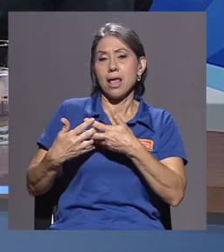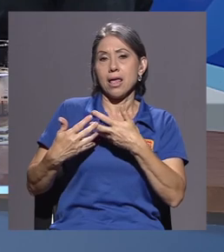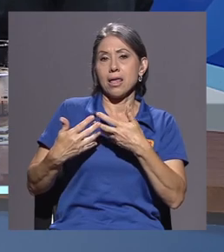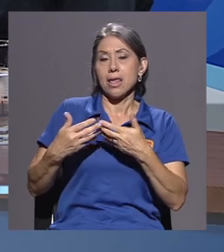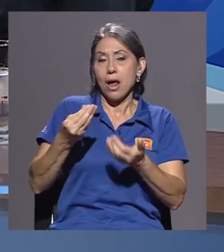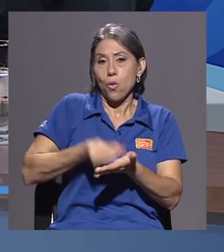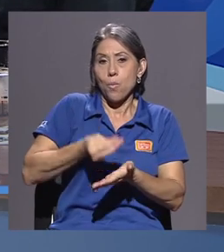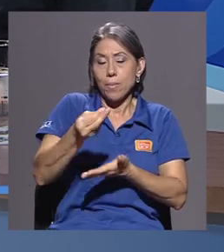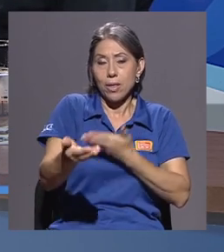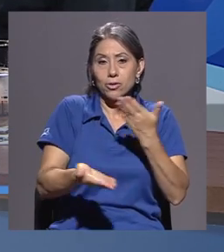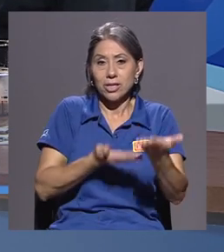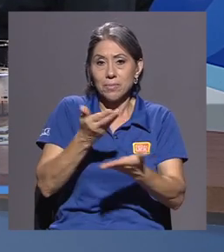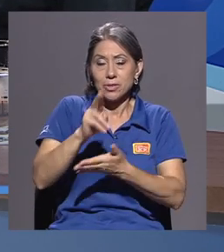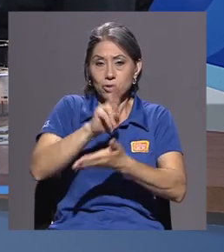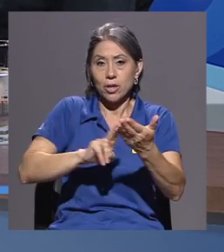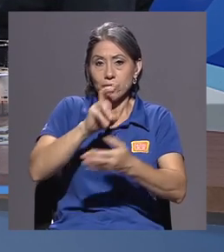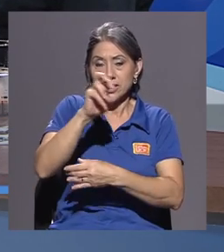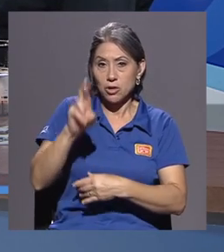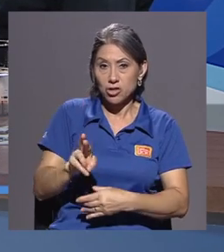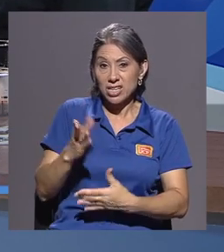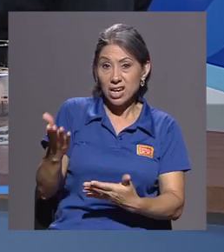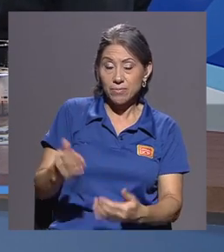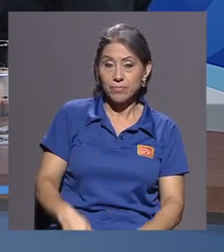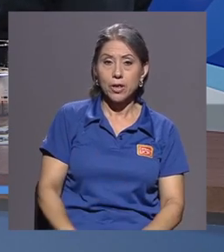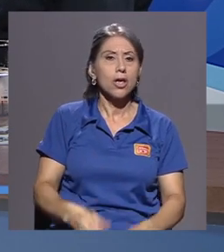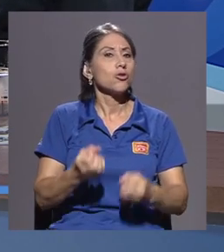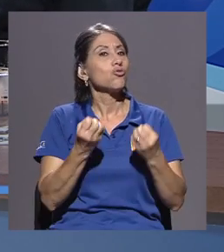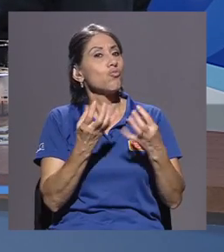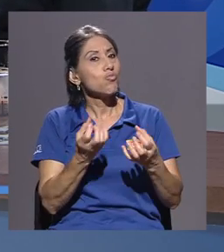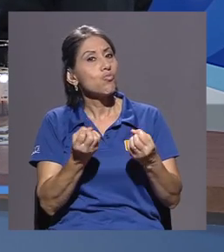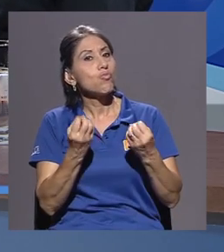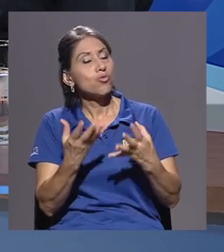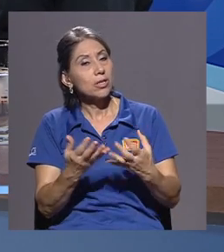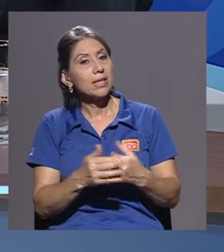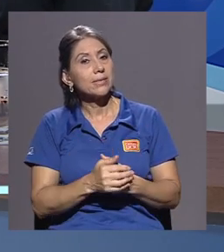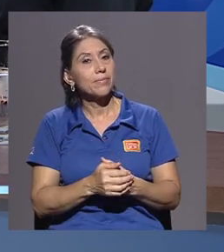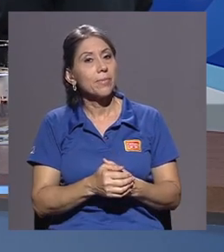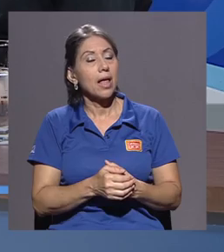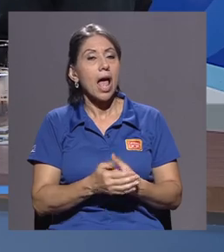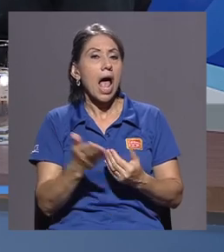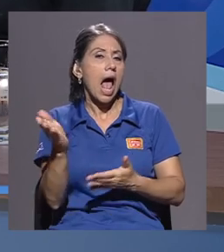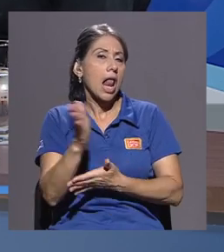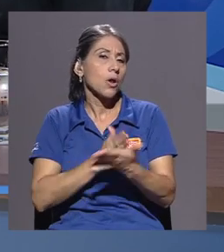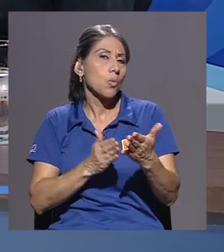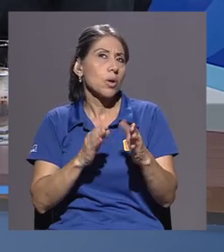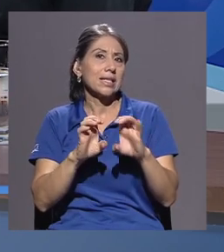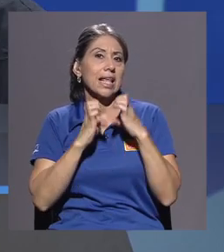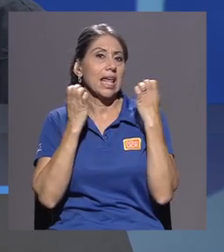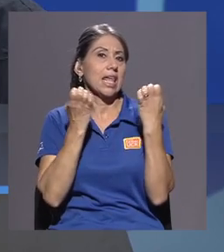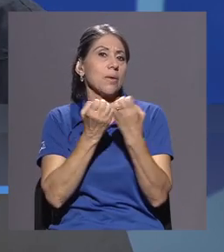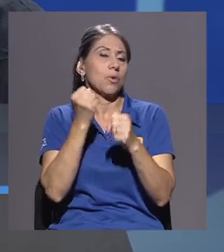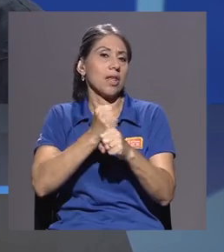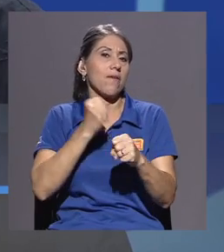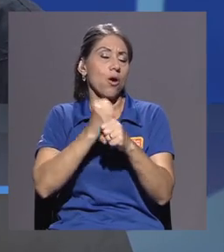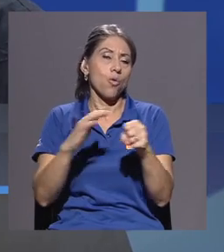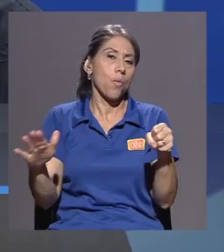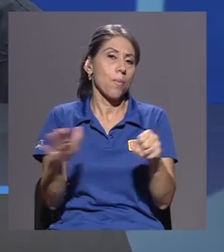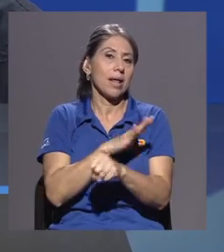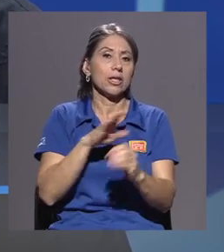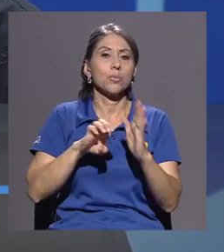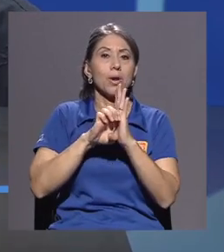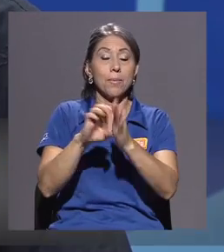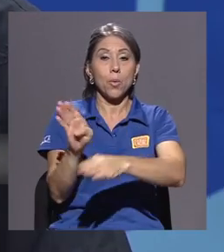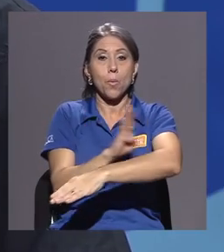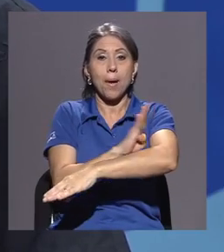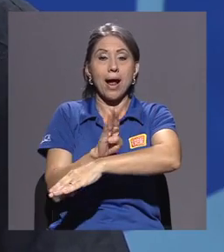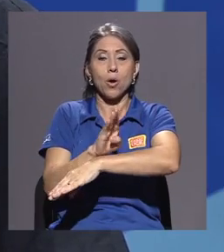servicios de la Universidad de Costa Rica por esta área. Bueno, son muchas. Algunas vienen los equipos de trabajo completos, como es el caso del Banco de